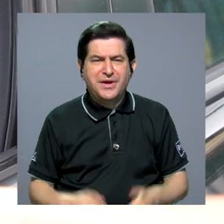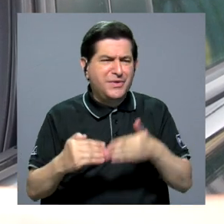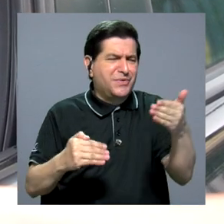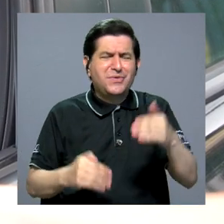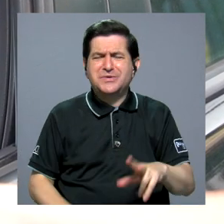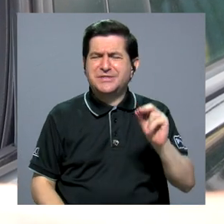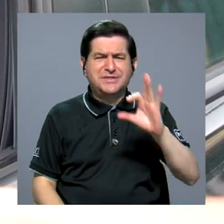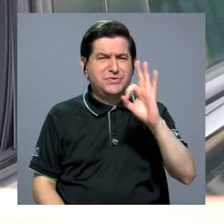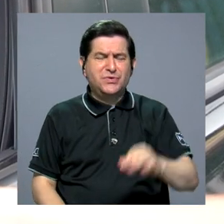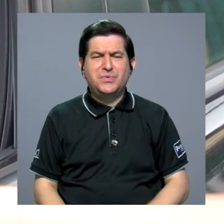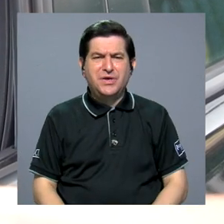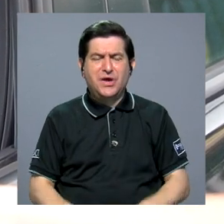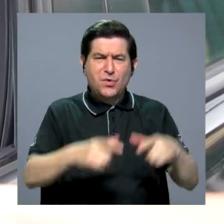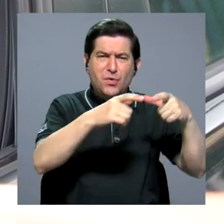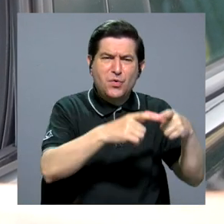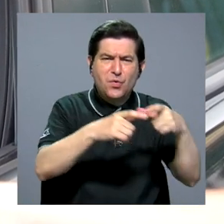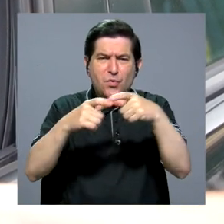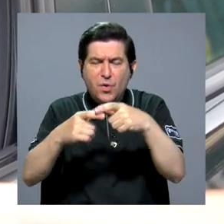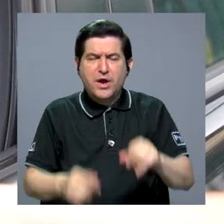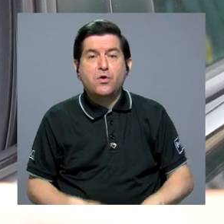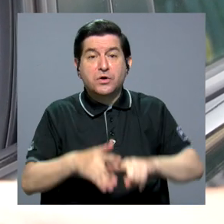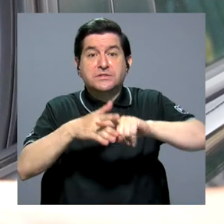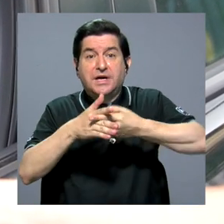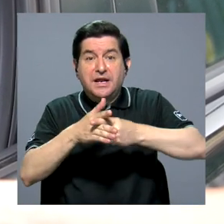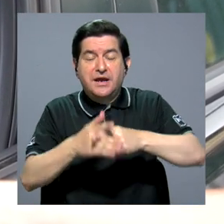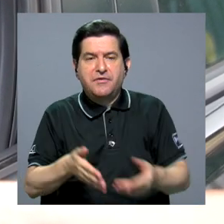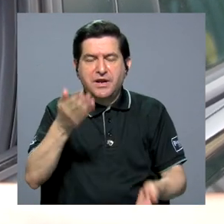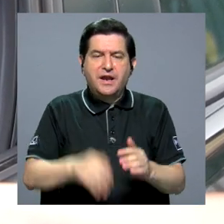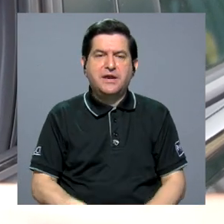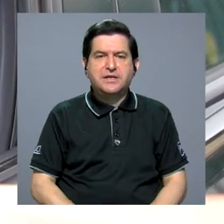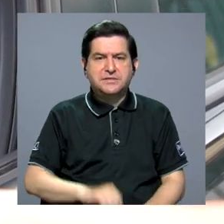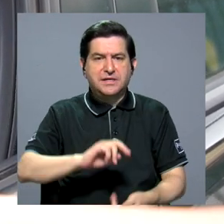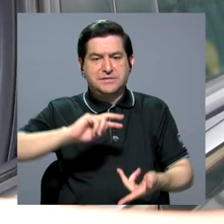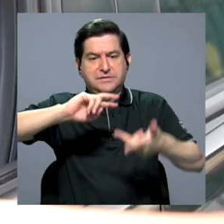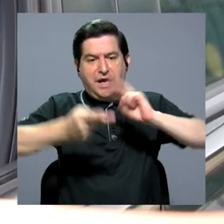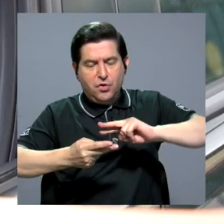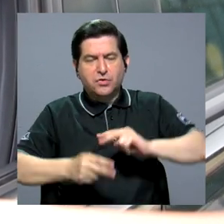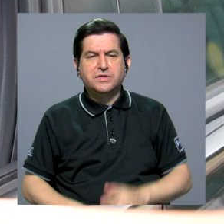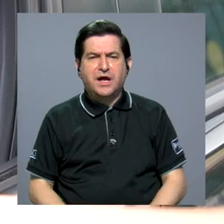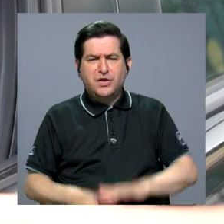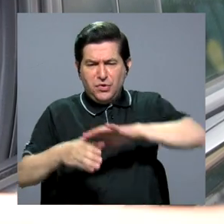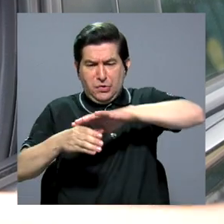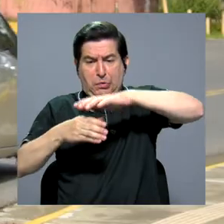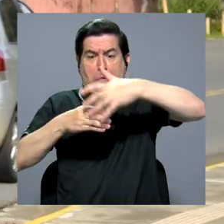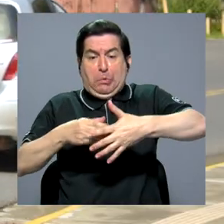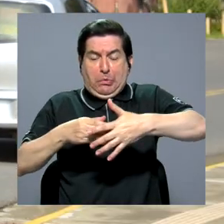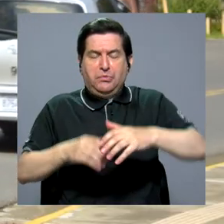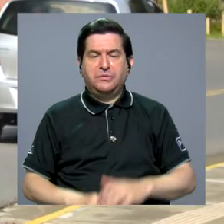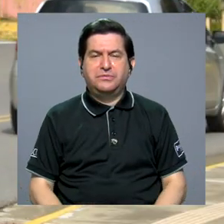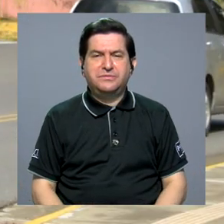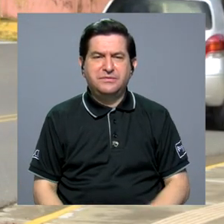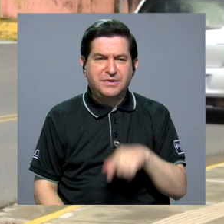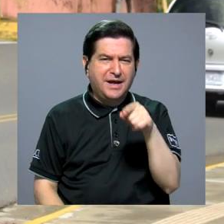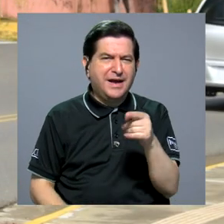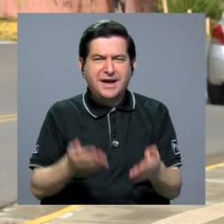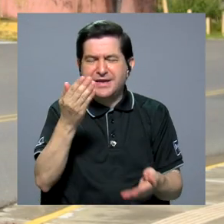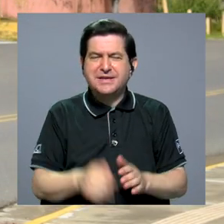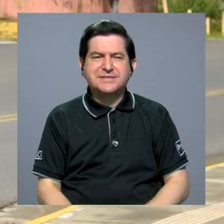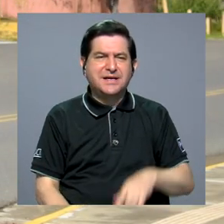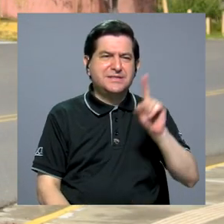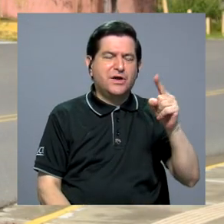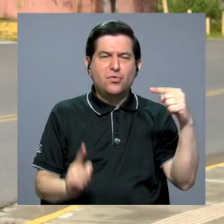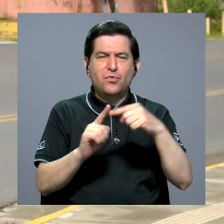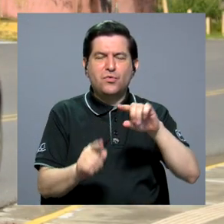que son muy inconsistentes, muchos huecos y muchas, cuando hacen los arreglos como que le dan vuelta a los huecos más bien, entonces quedan topes, entonces no,